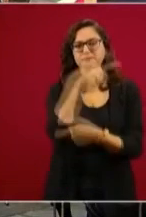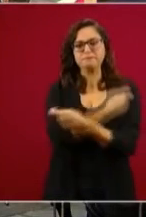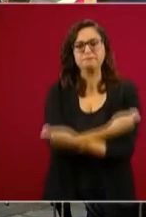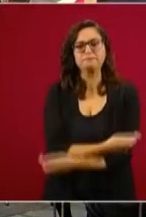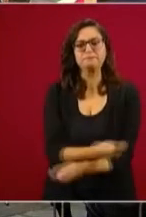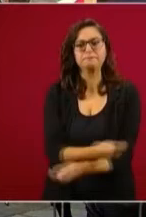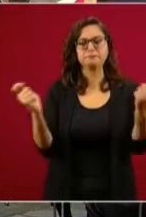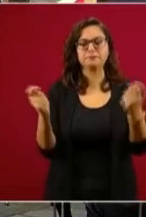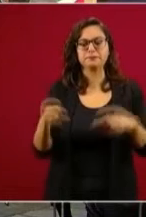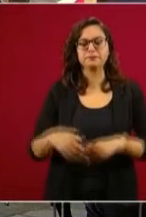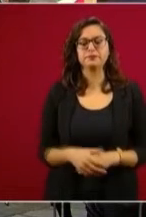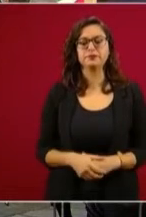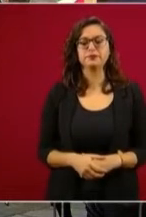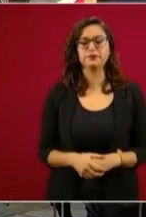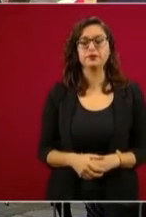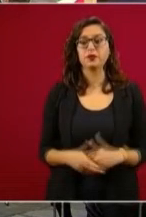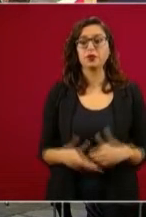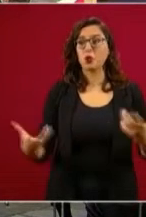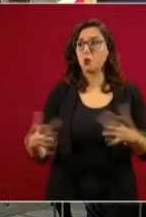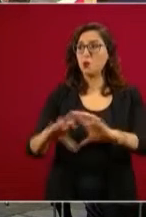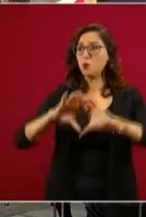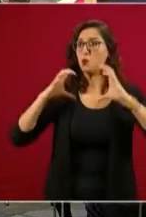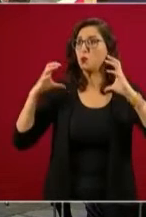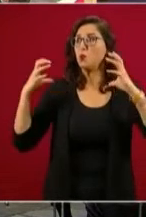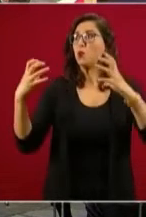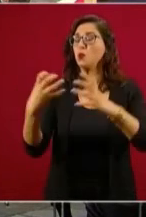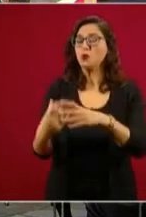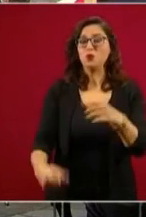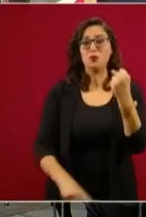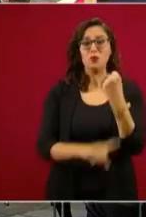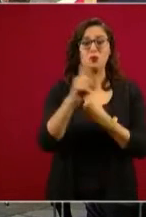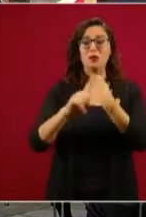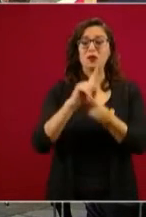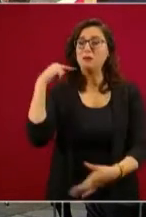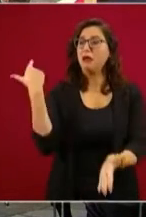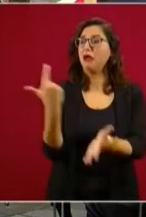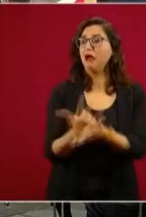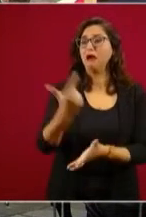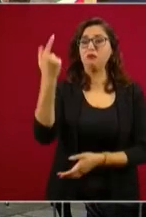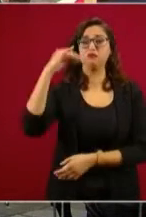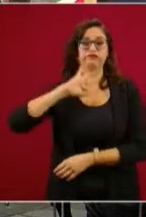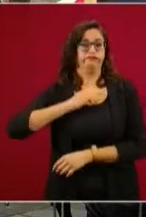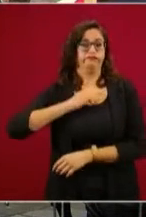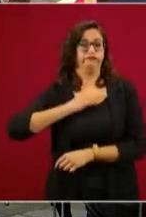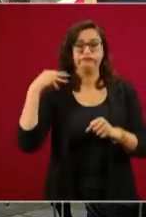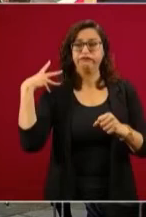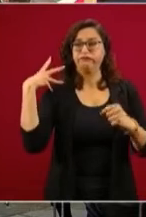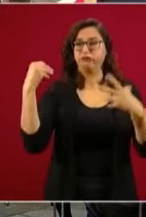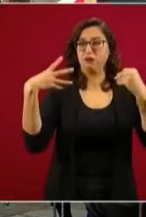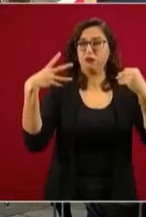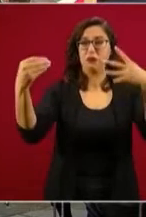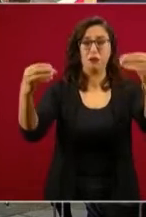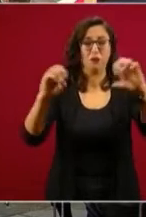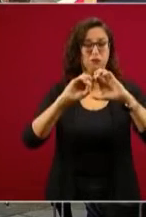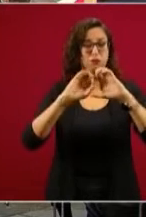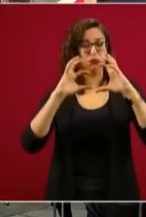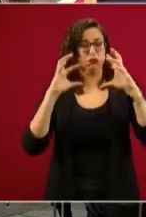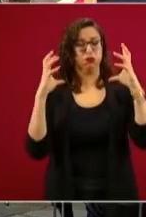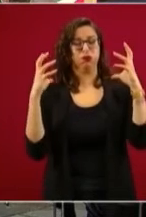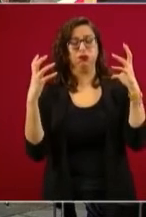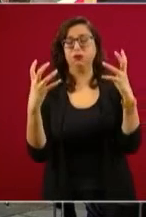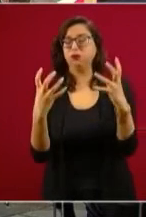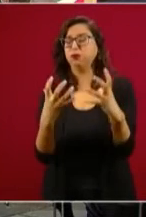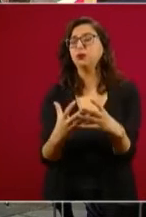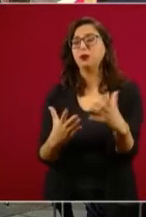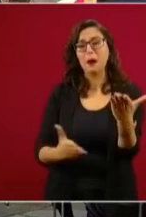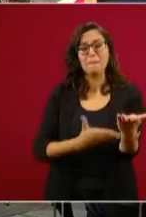aspecto de cómo habla del combate a la corrupción, si su propio hermano antes, cuando estaban las elecciones,